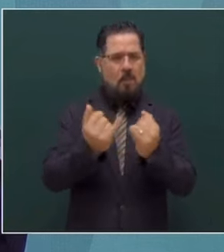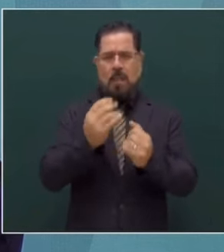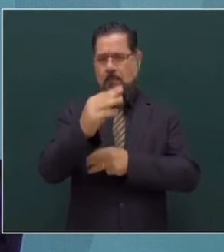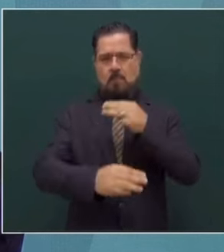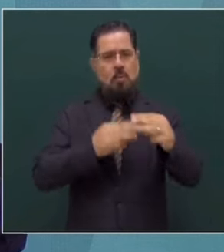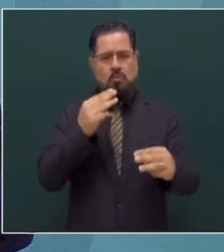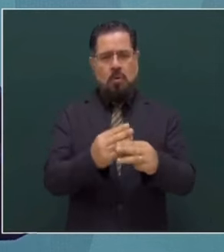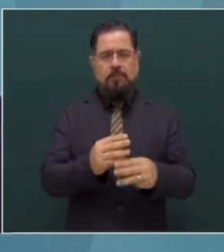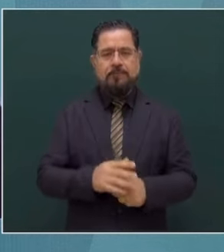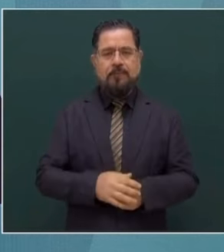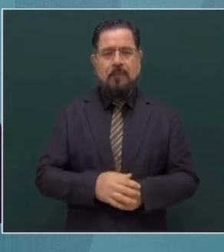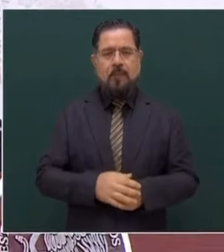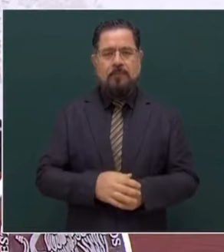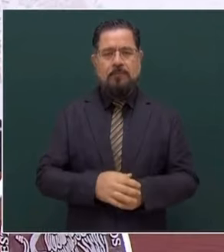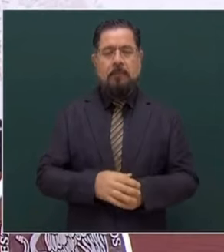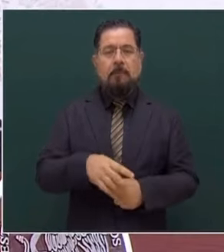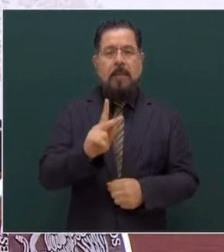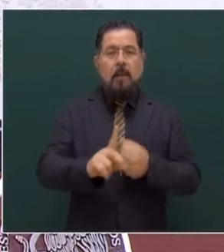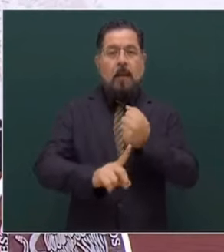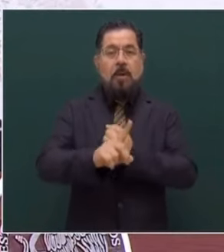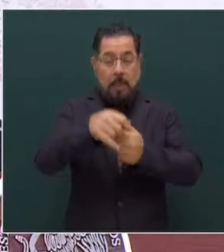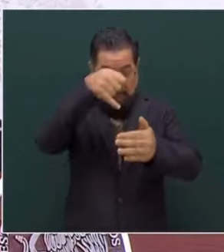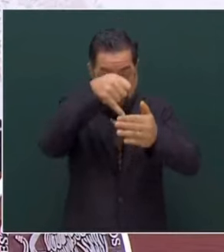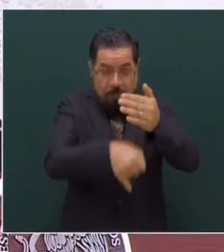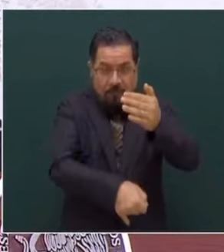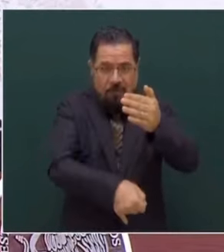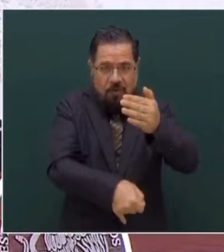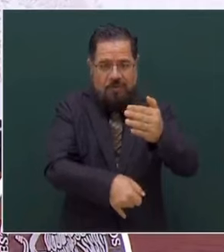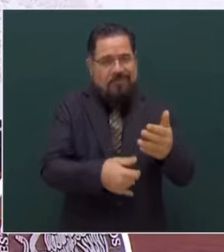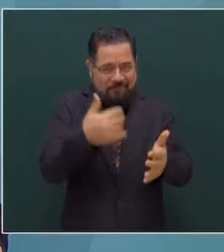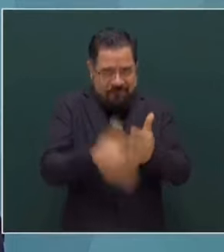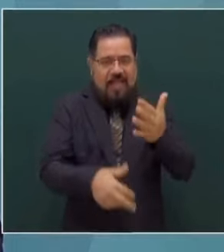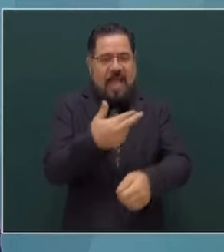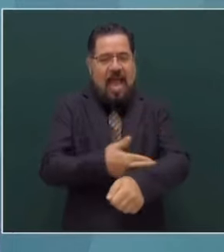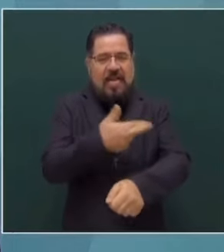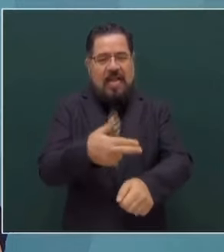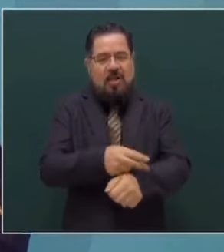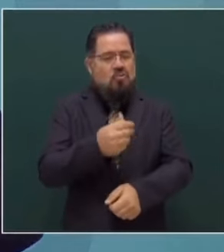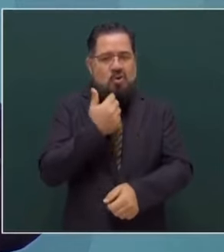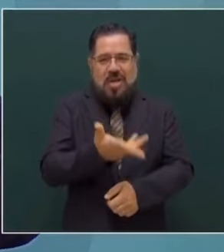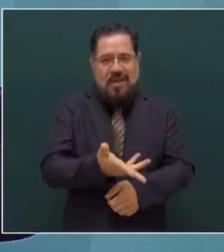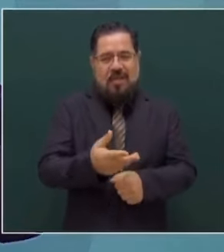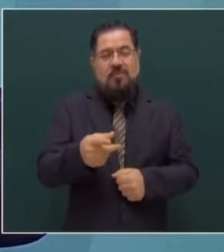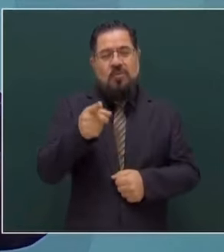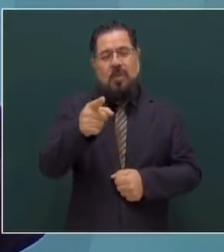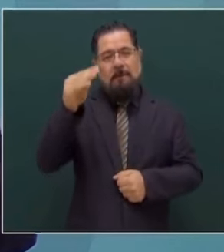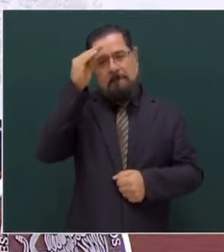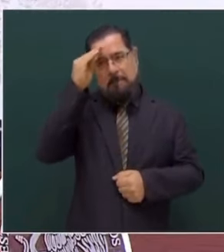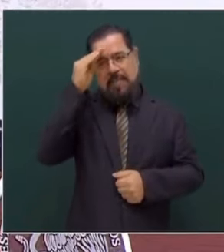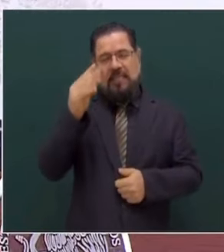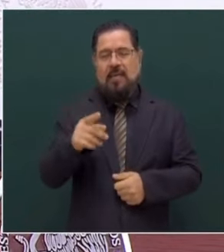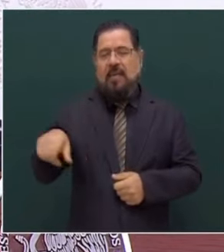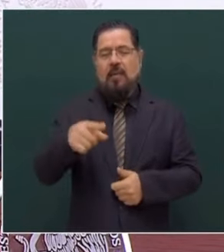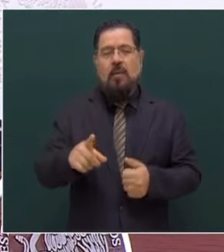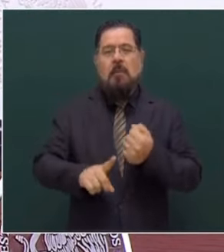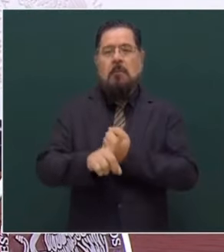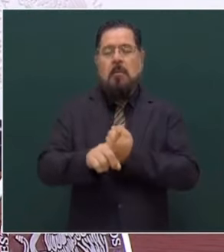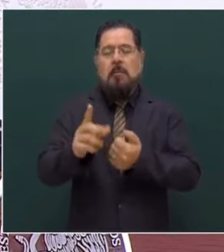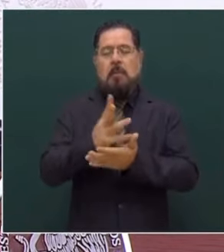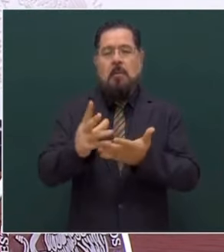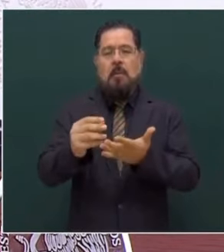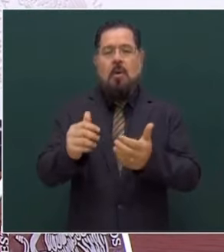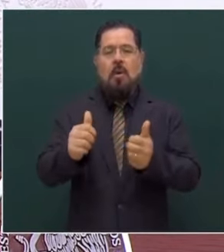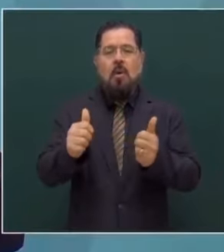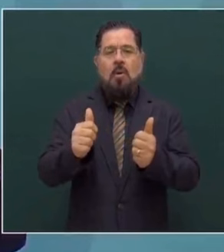y no se quieren atender las causas. Siempre se piensa que se va a resolver el problema con medidas